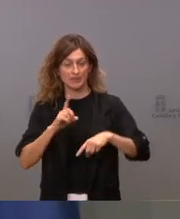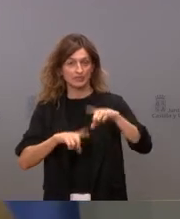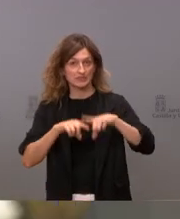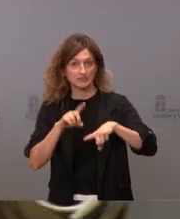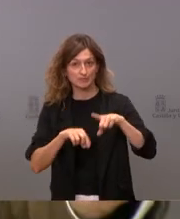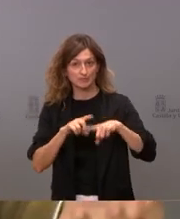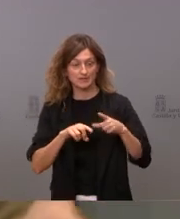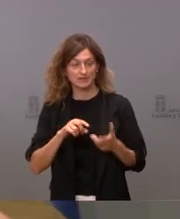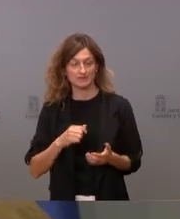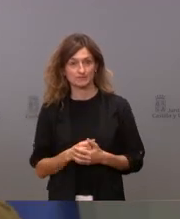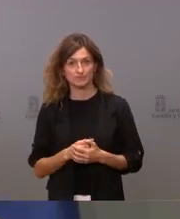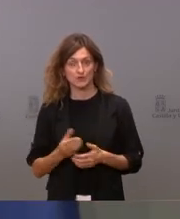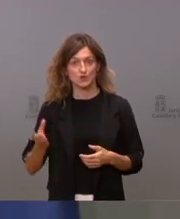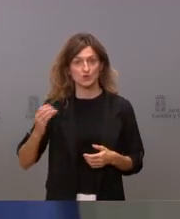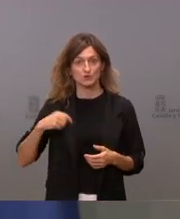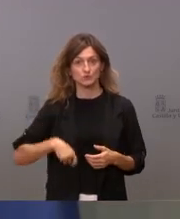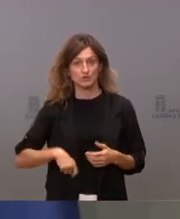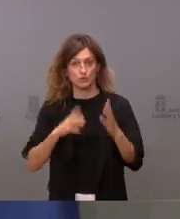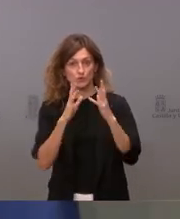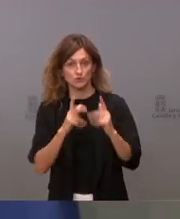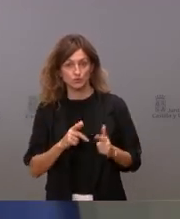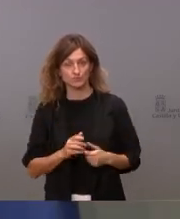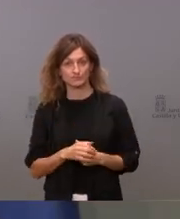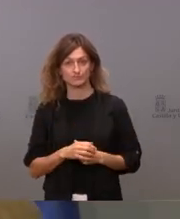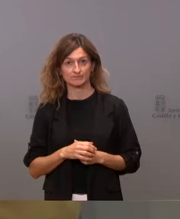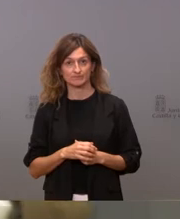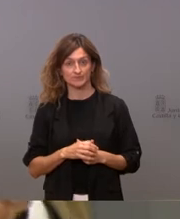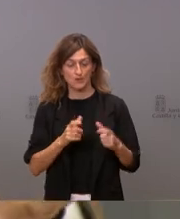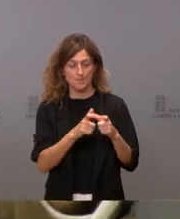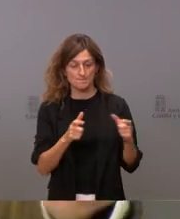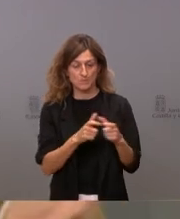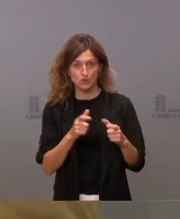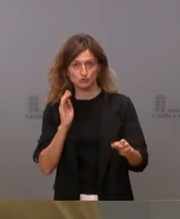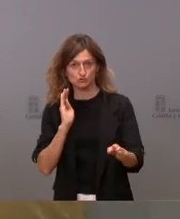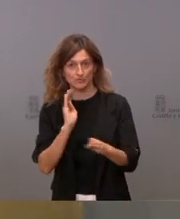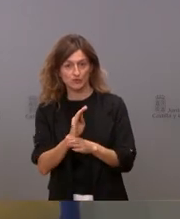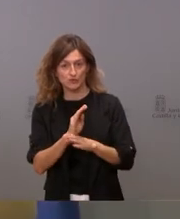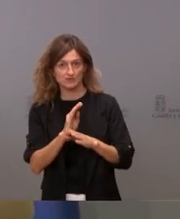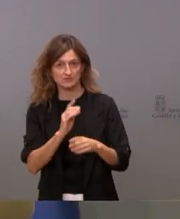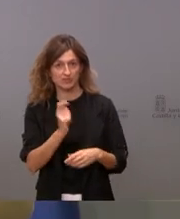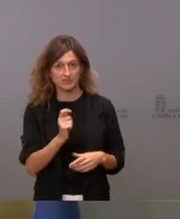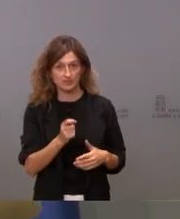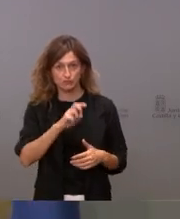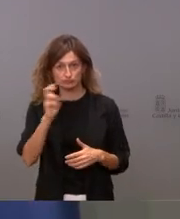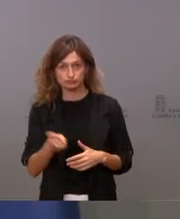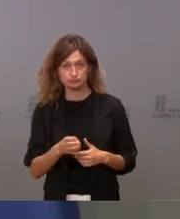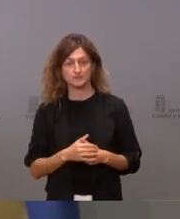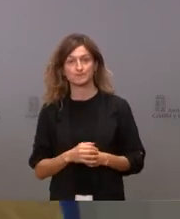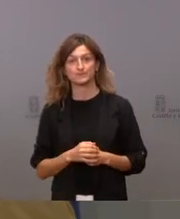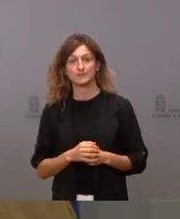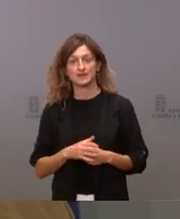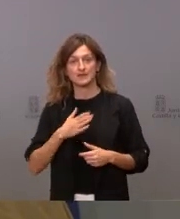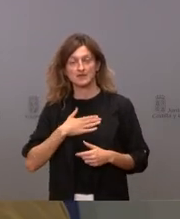de cuánto ingreso en forma de bonos, subvenciones, incentivos y qué